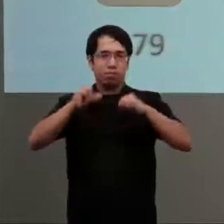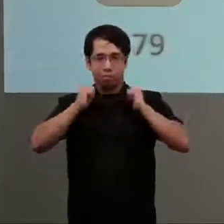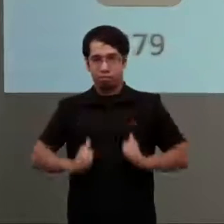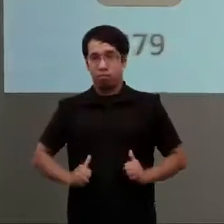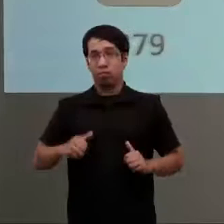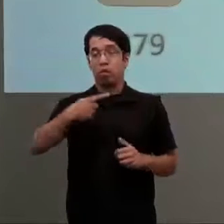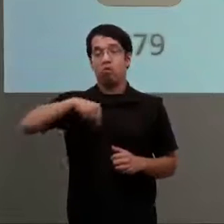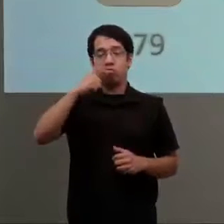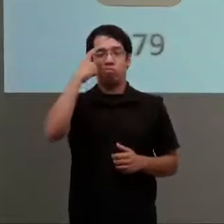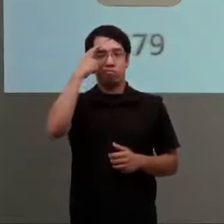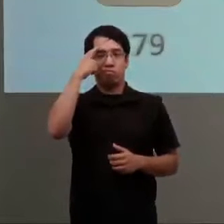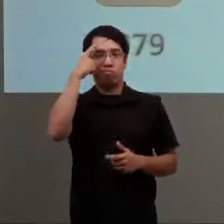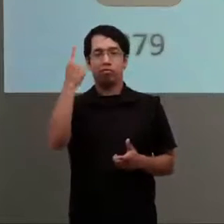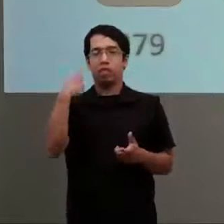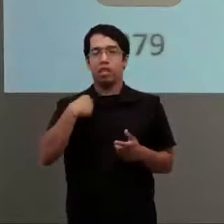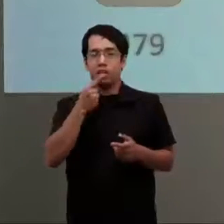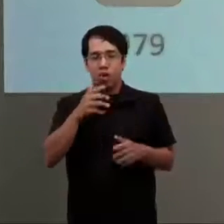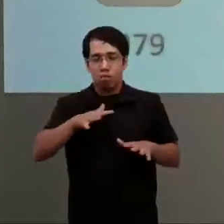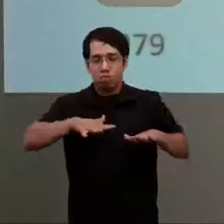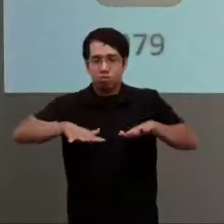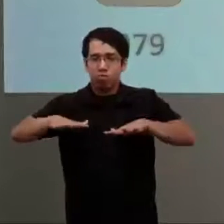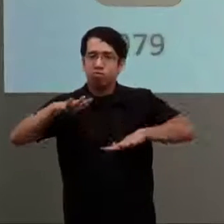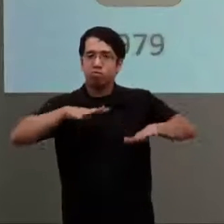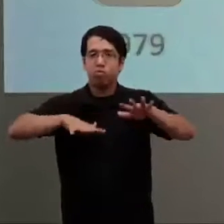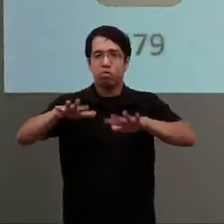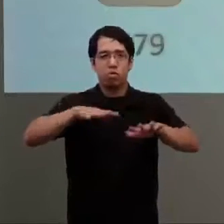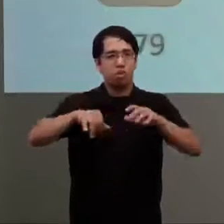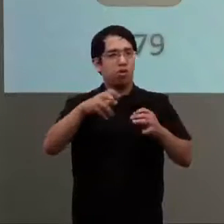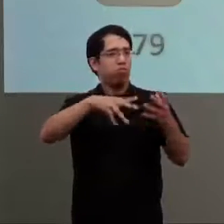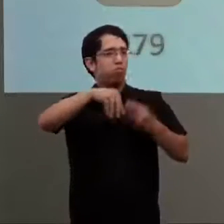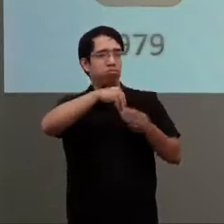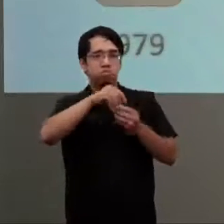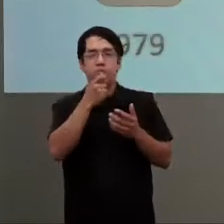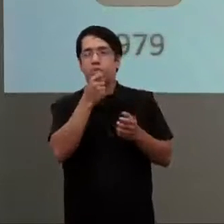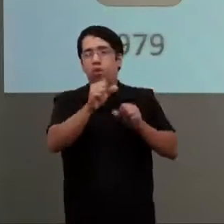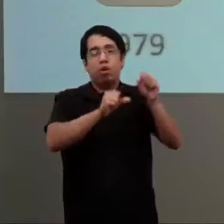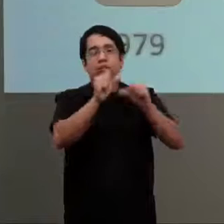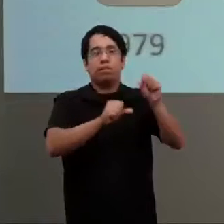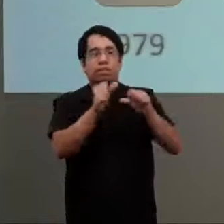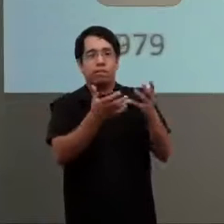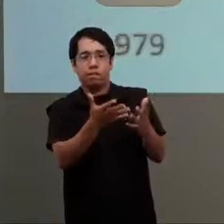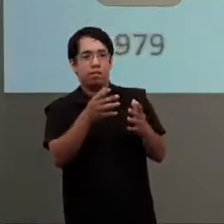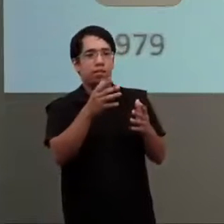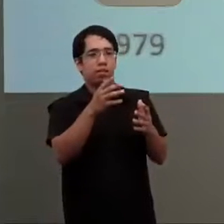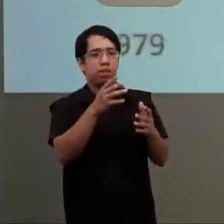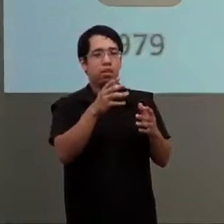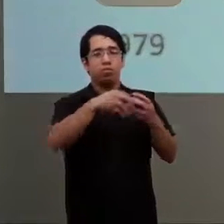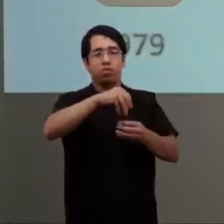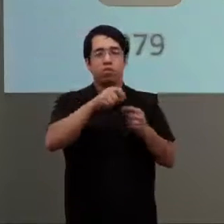del Ministerio de Educación. Sabemos que con los movimientos también sociales, es decir, la organización de